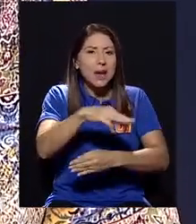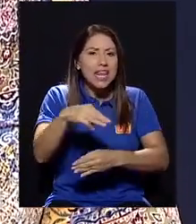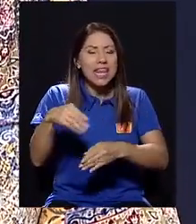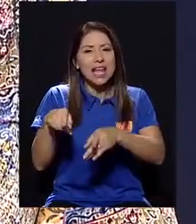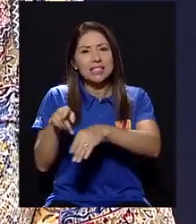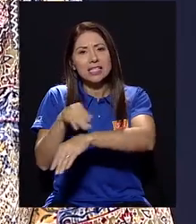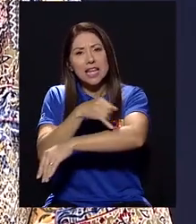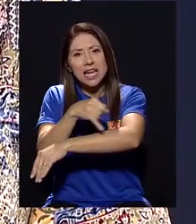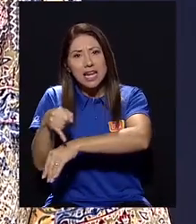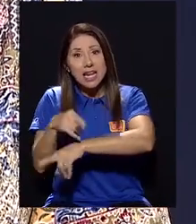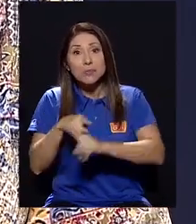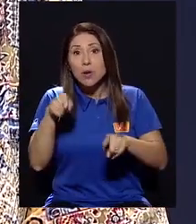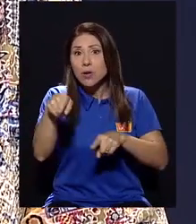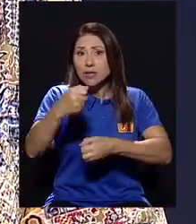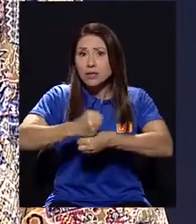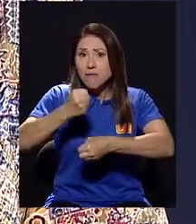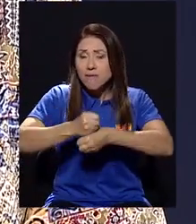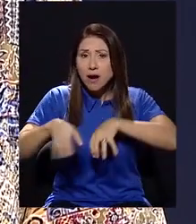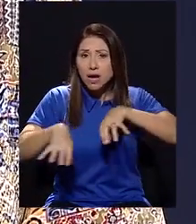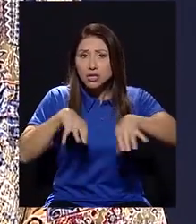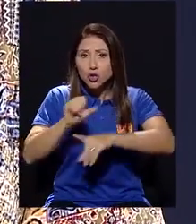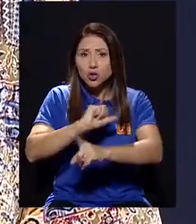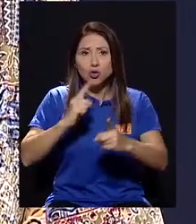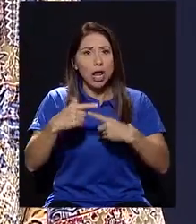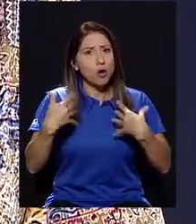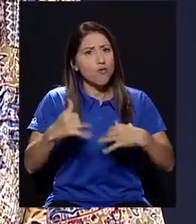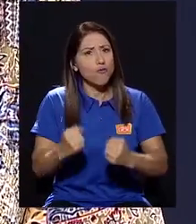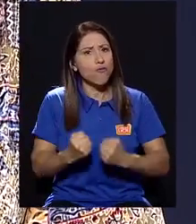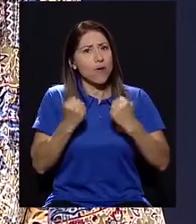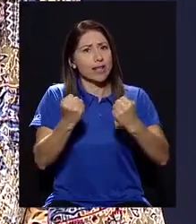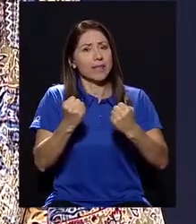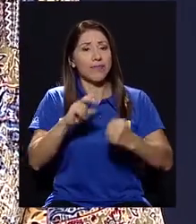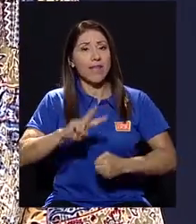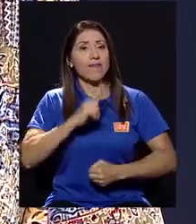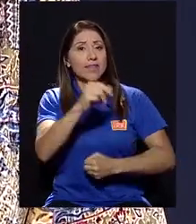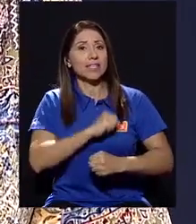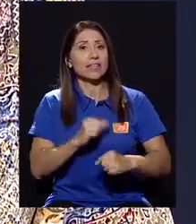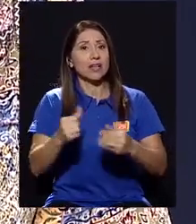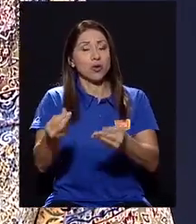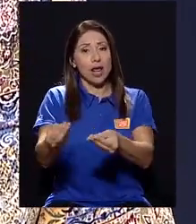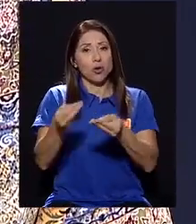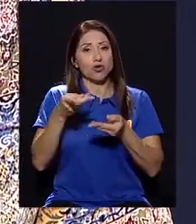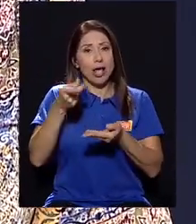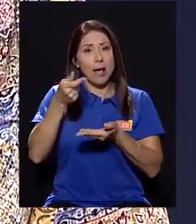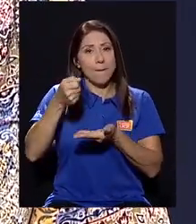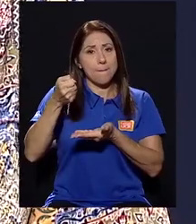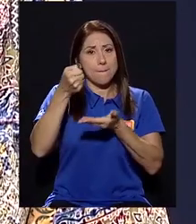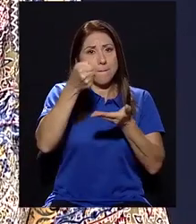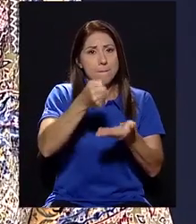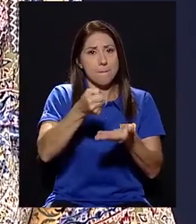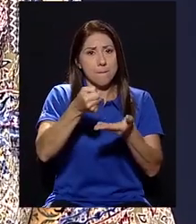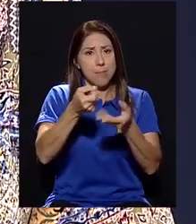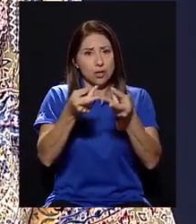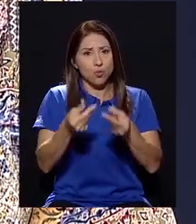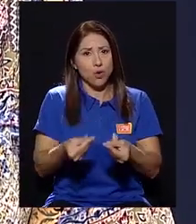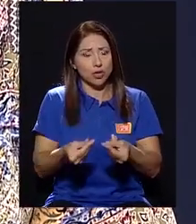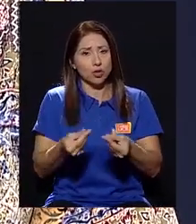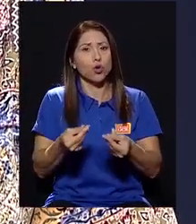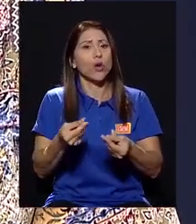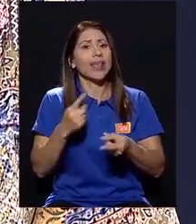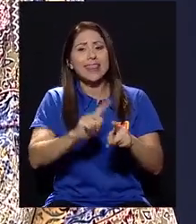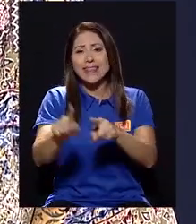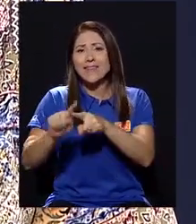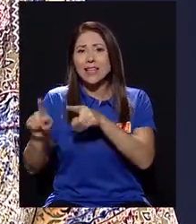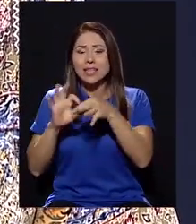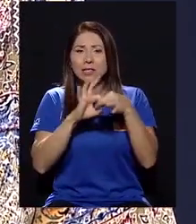ha sido muy fuerte. Tenemos un presupuesto que nos asignan de la Vicerrectoría Alto y los diferentes coordinadores de acción social